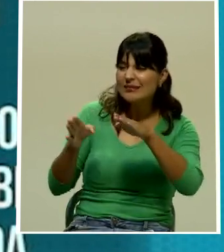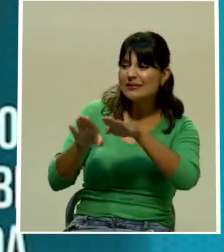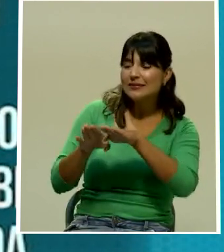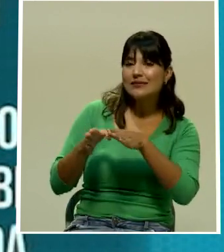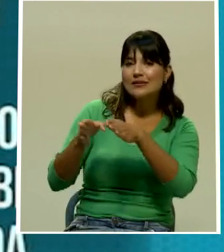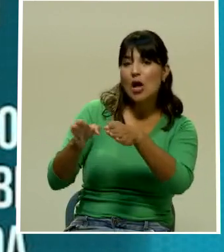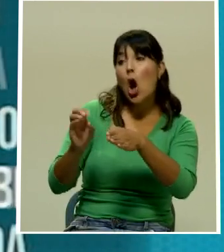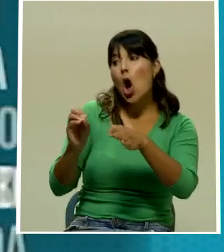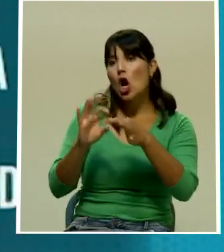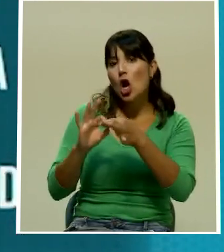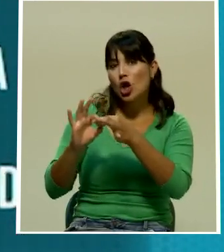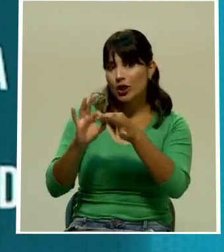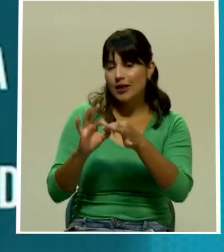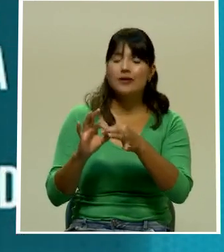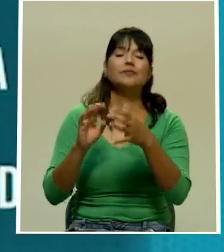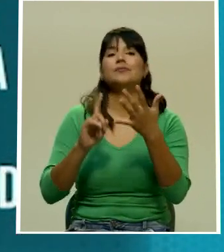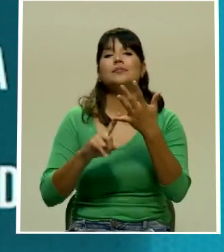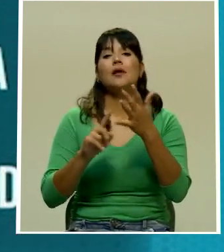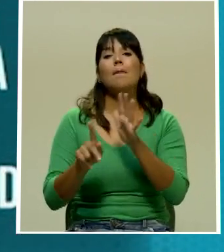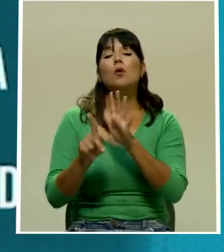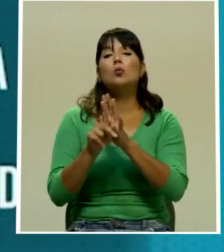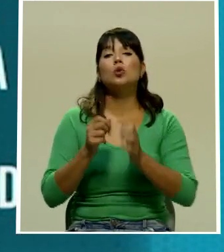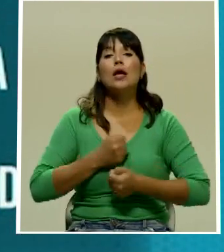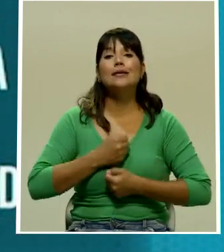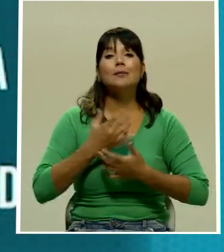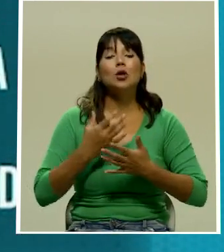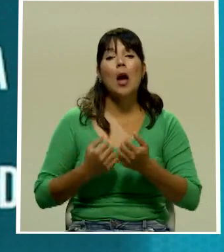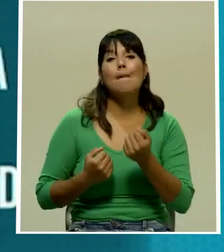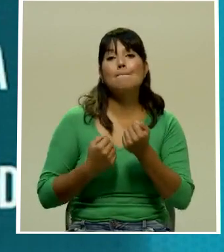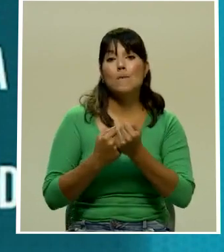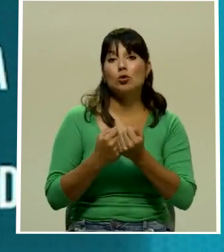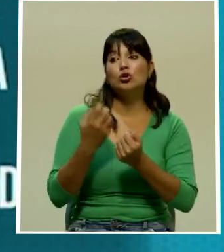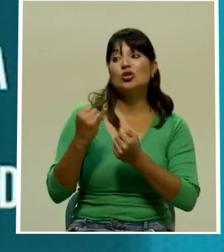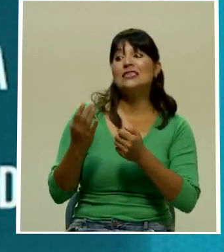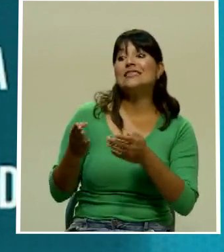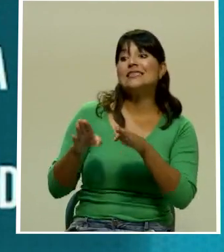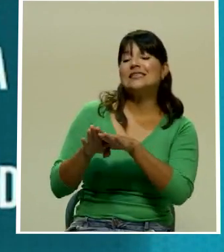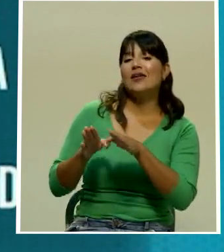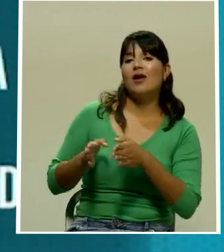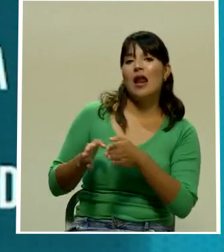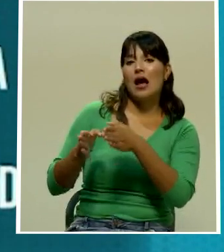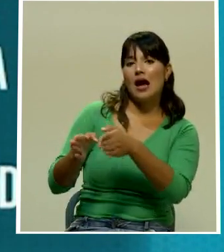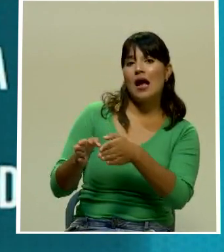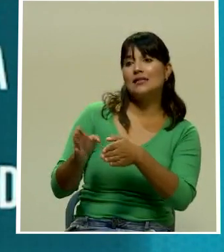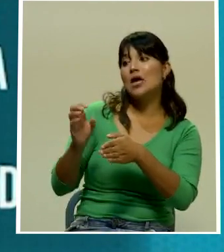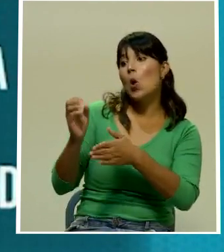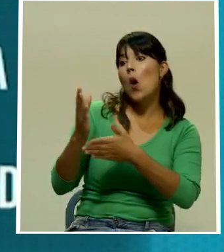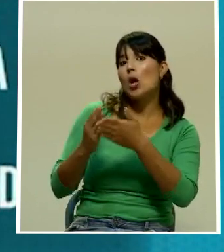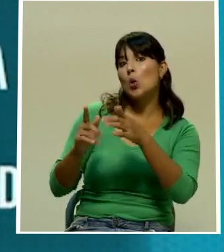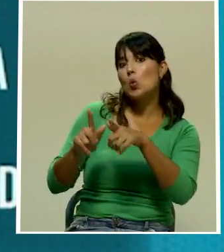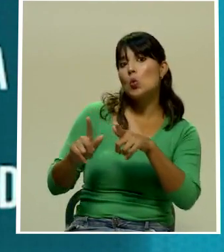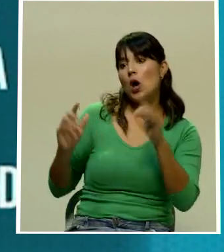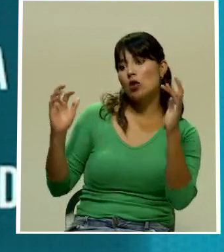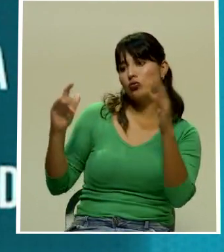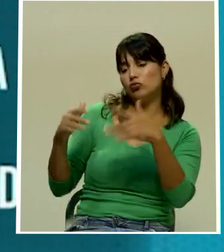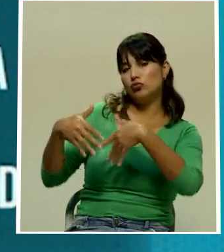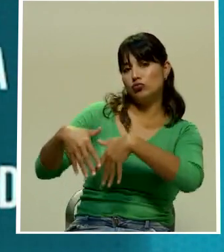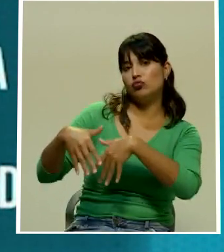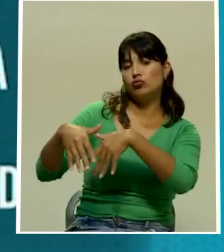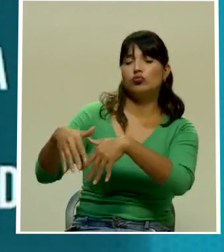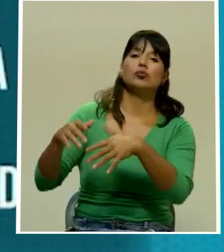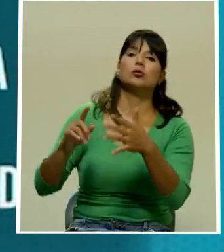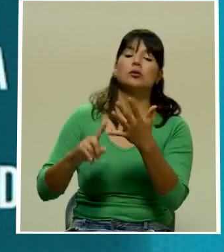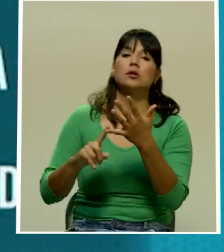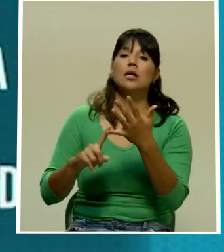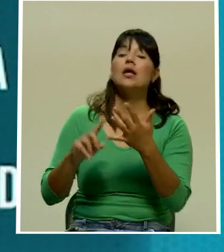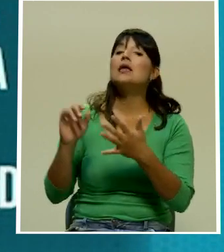su puesta en práctica, prohibición de expresar apoyo a la obstrucción de las vías públicas o puntos de encuentro ciudadano, instigar o promover su